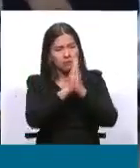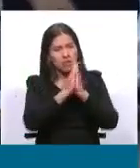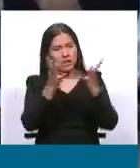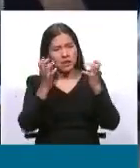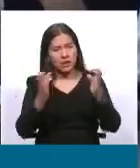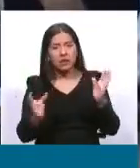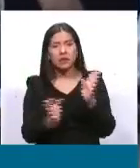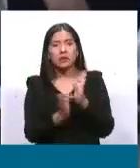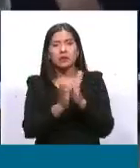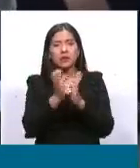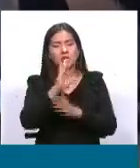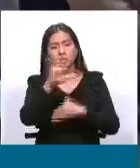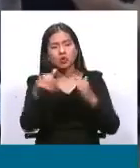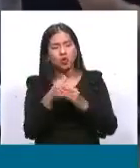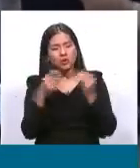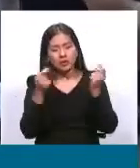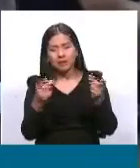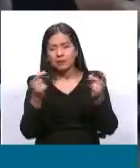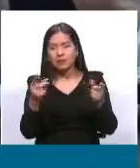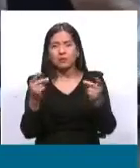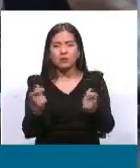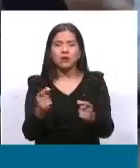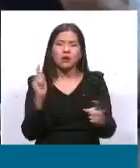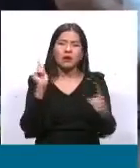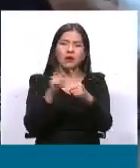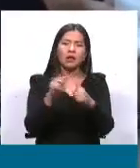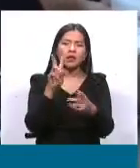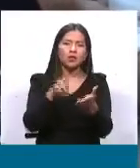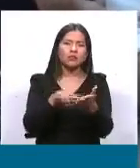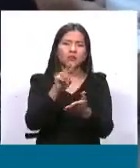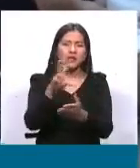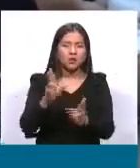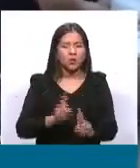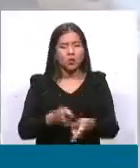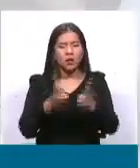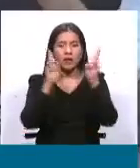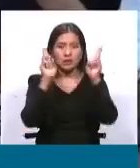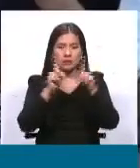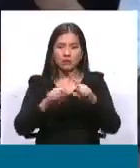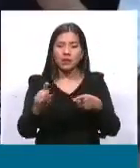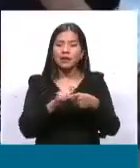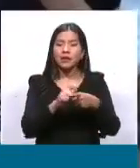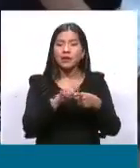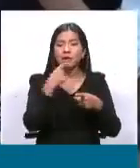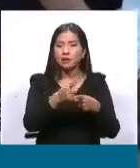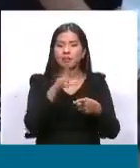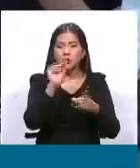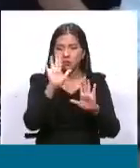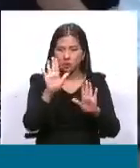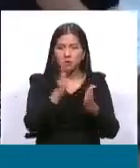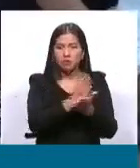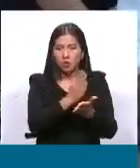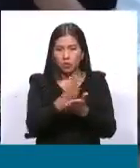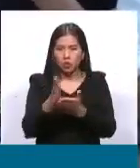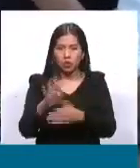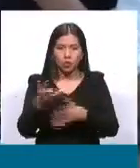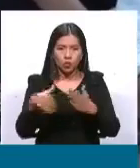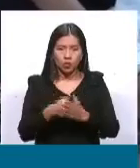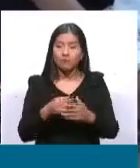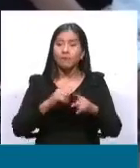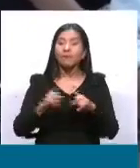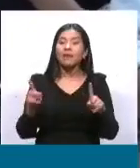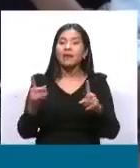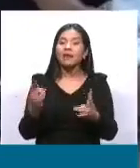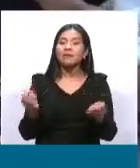realice un censo en tiempos absolutamente desproporcionales en términos técnicos, pero también el inicio de una demanda de carácter